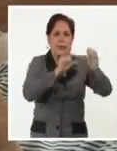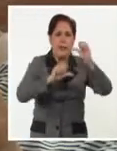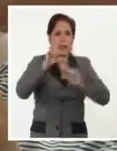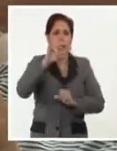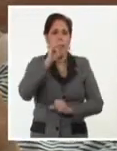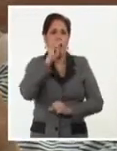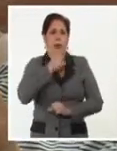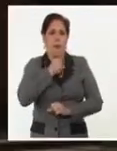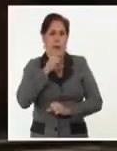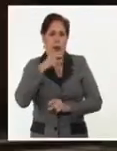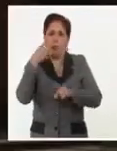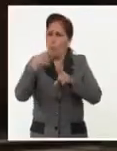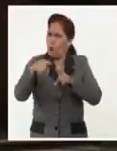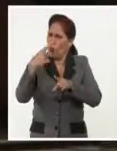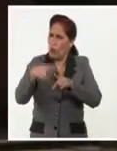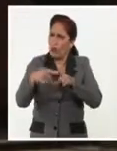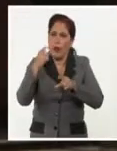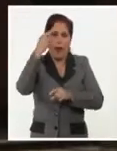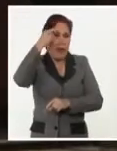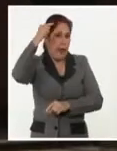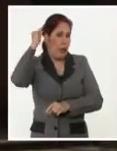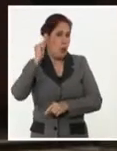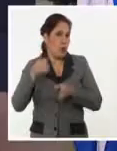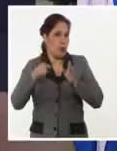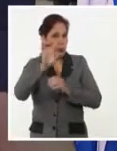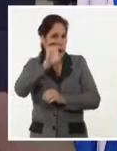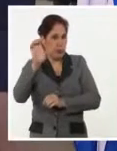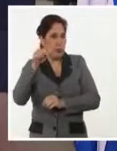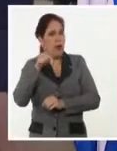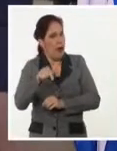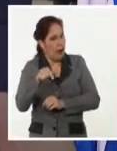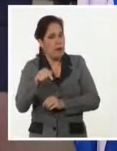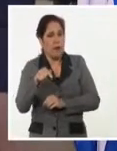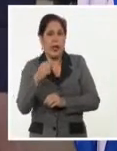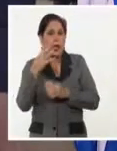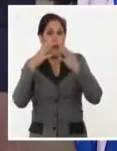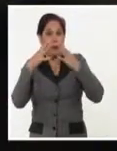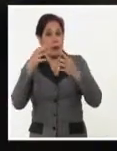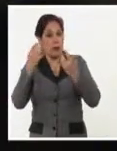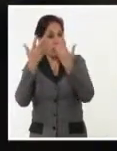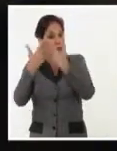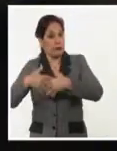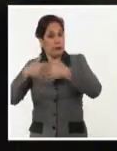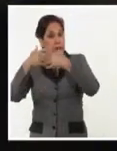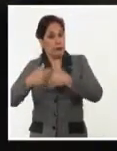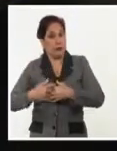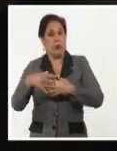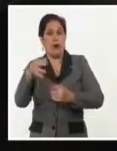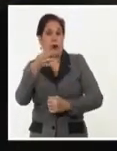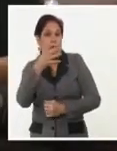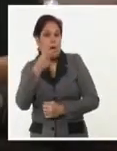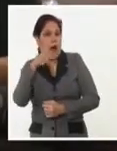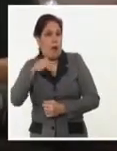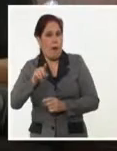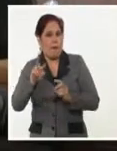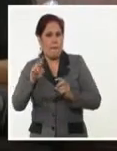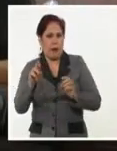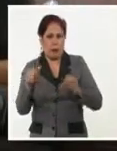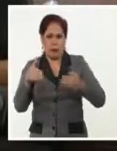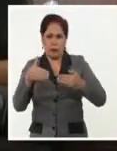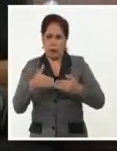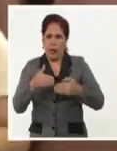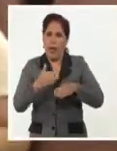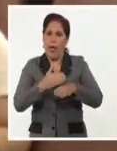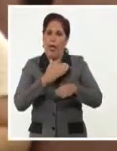Molecular y el Instituto de Neurociencias. El encuentro con valores del Polo Científico de Cuba cerró las actividades de este martes antes